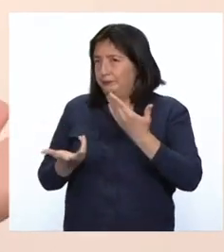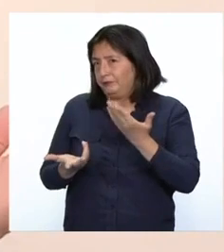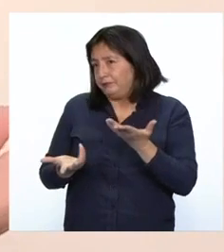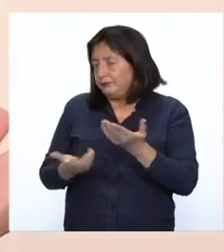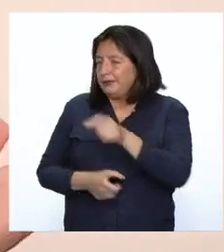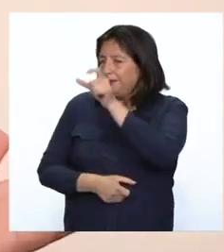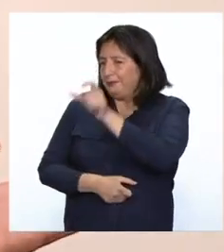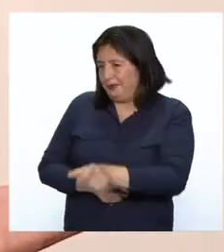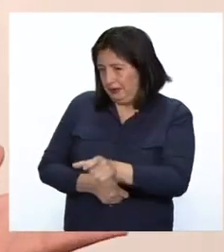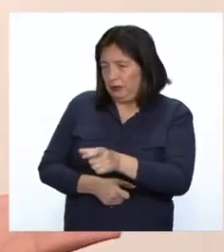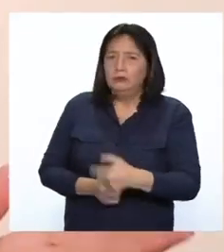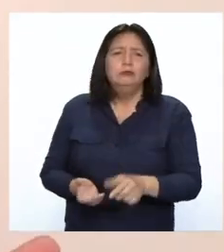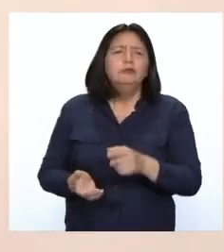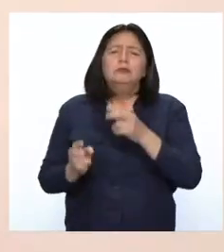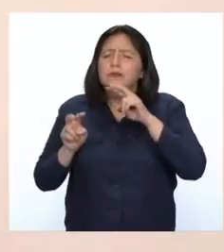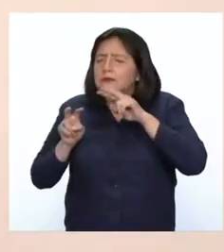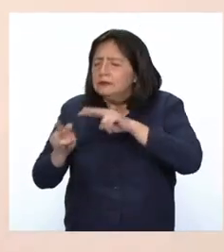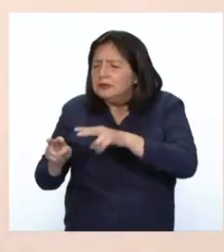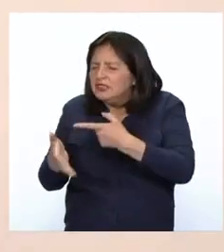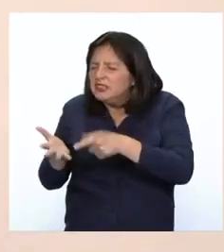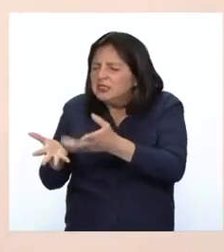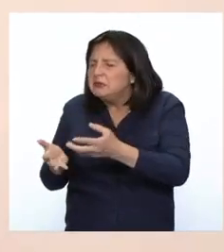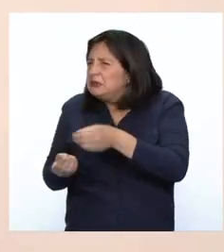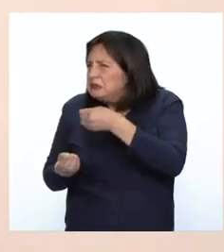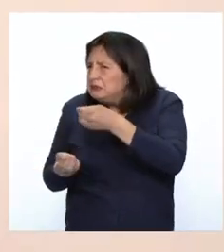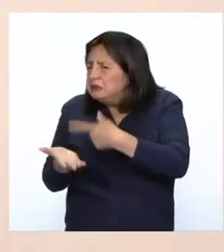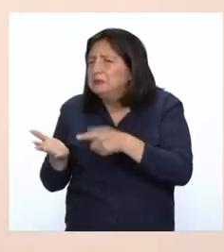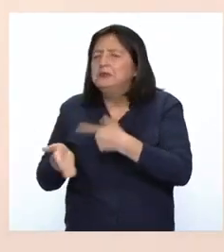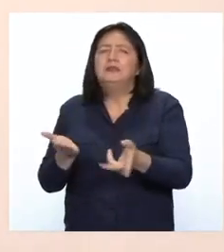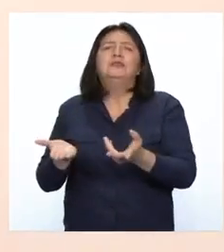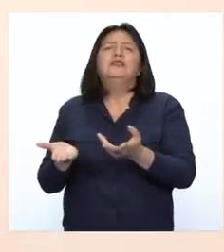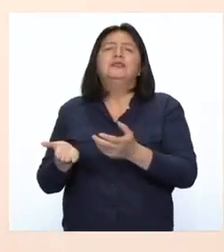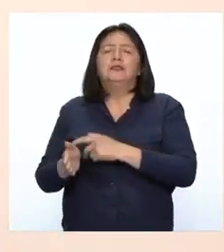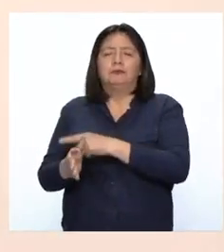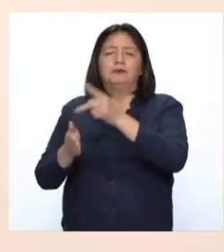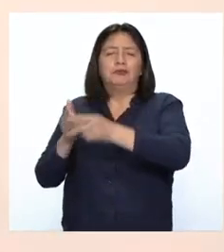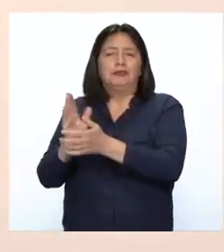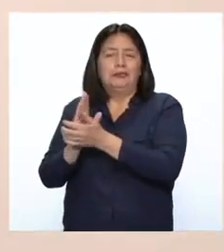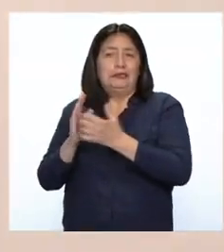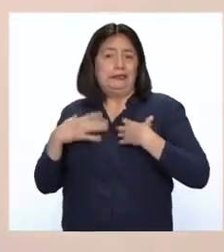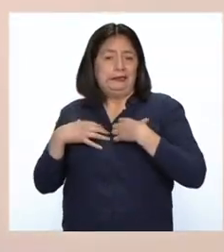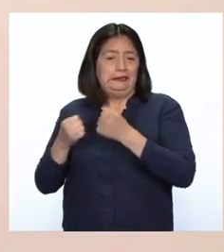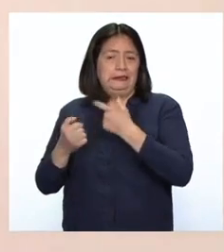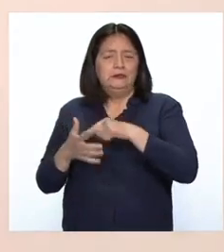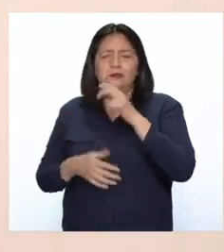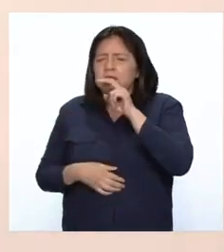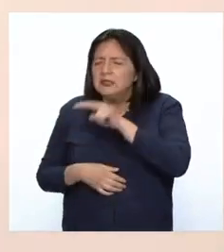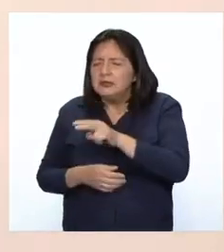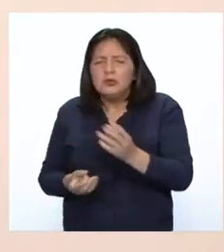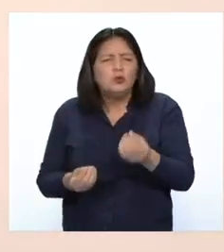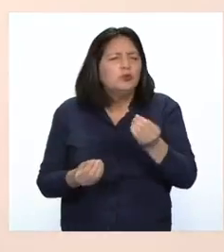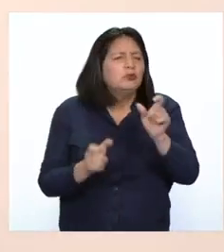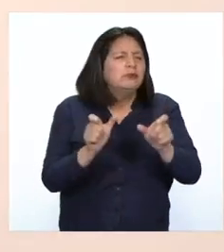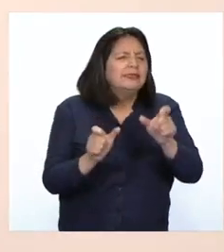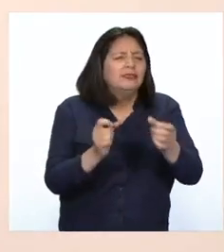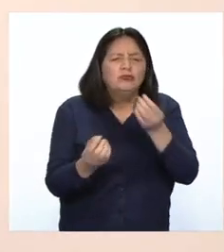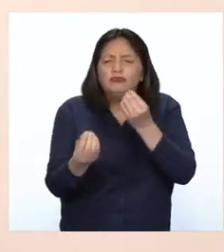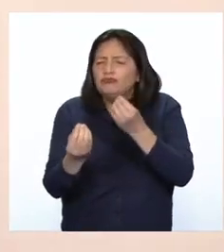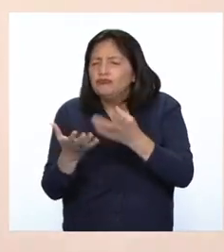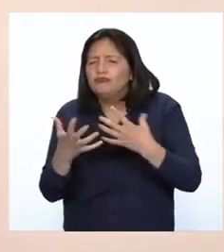o nutriólogo es el personal de salud encargado de promover la educación alimentaria y nutricional de nuestra población.